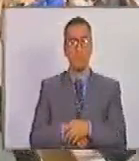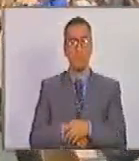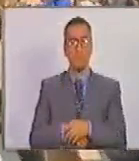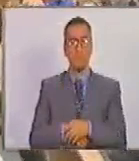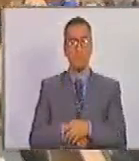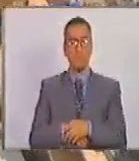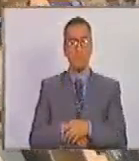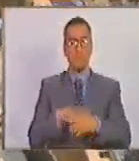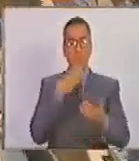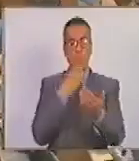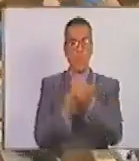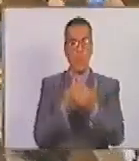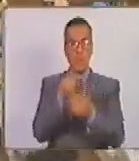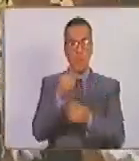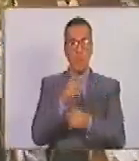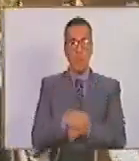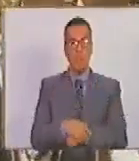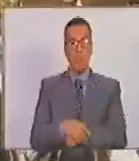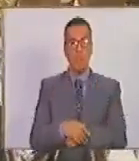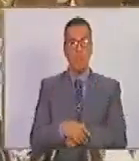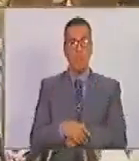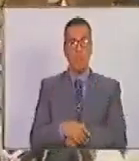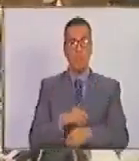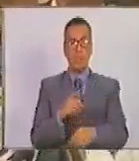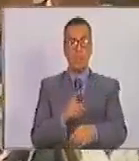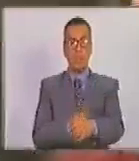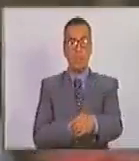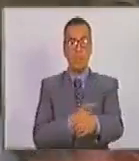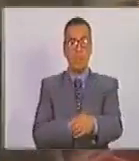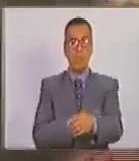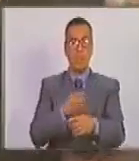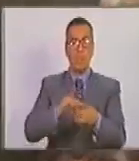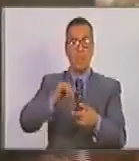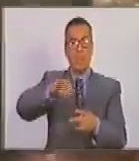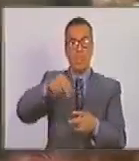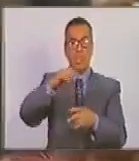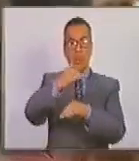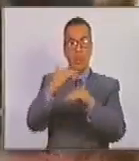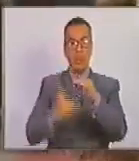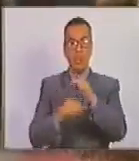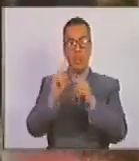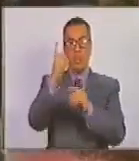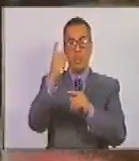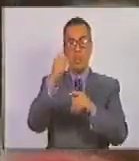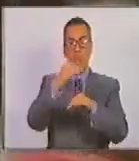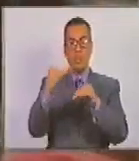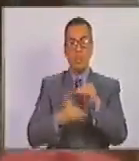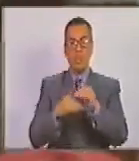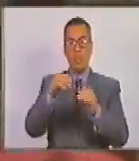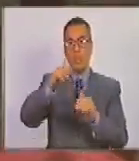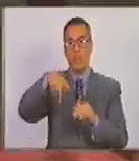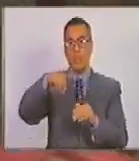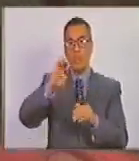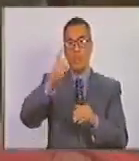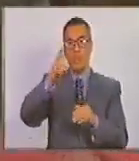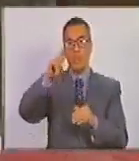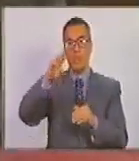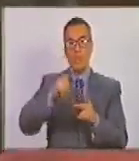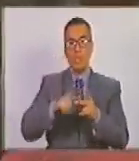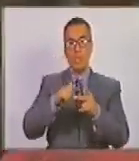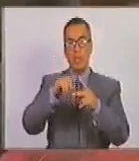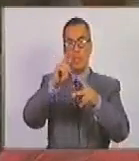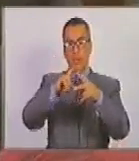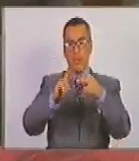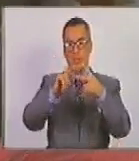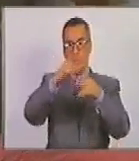Muchas gracias a nuestro presidente Jorge Rodríguez, primer vicepresidente Pedro Infante, segunda